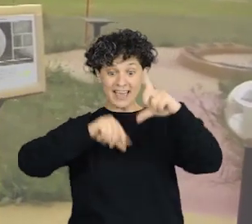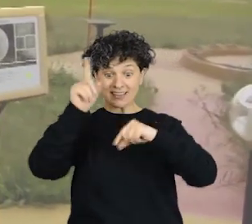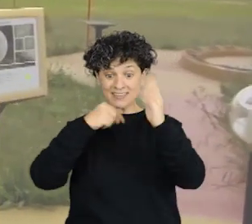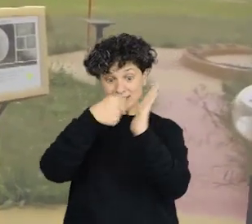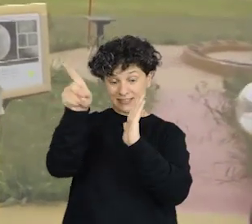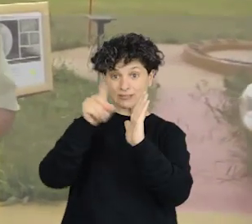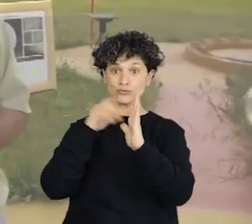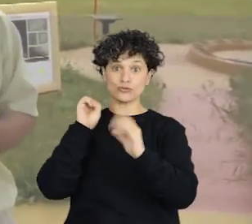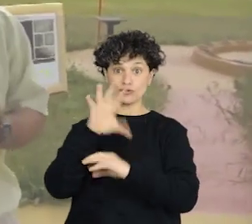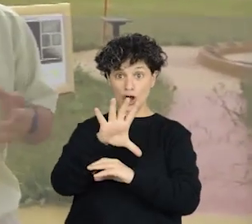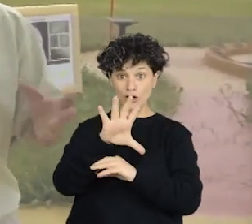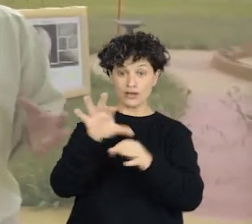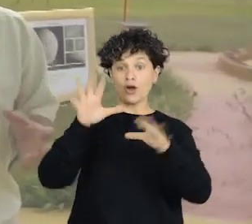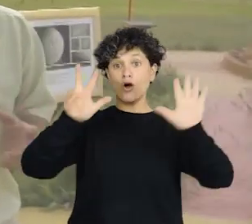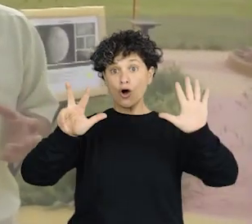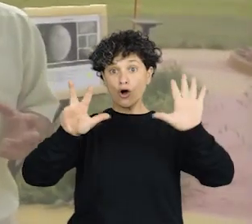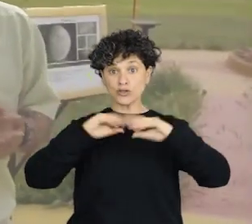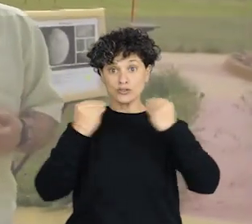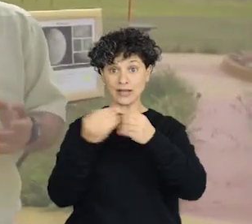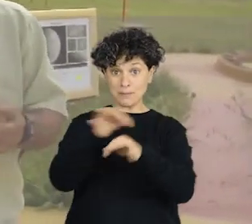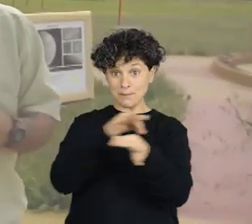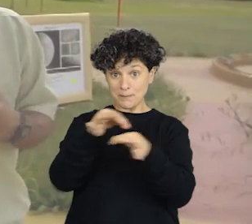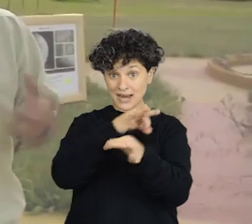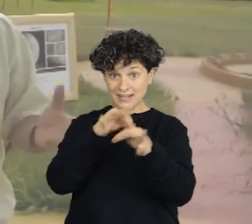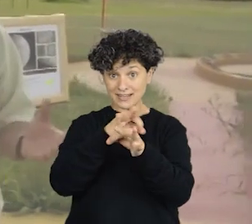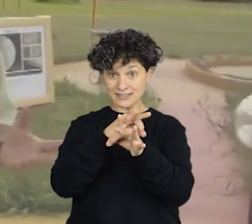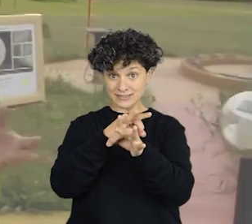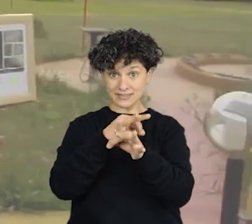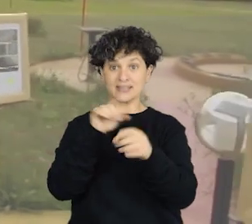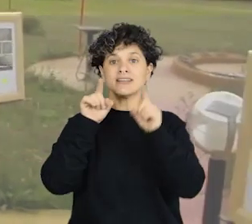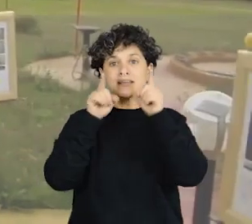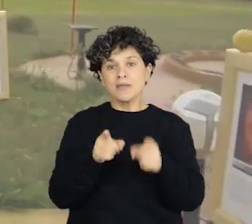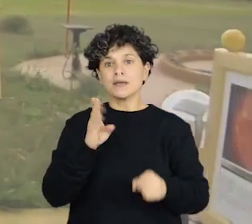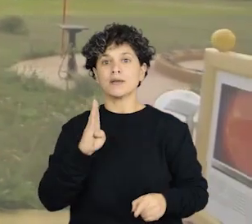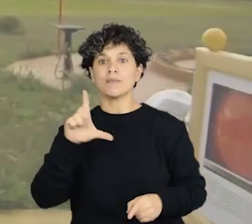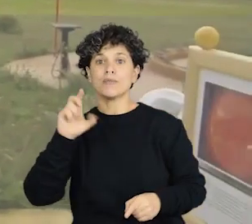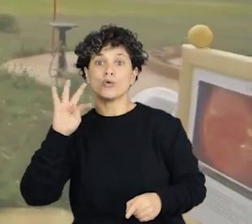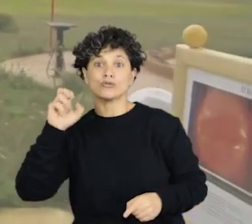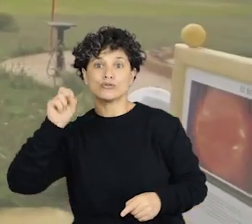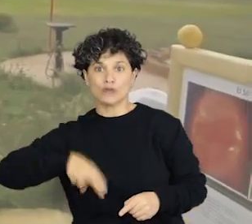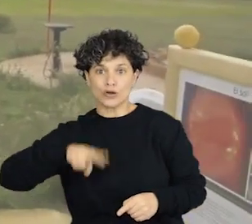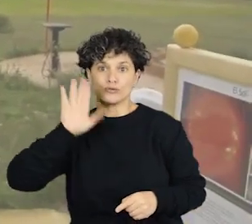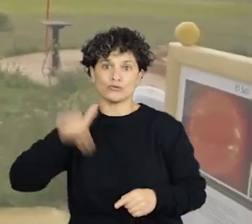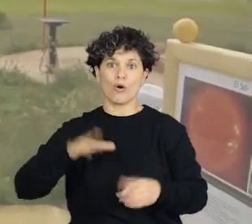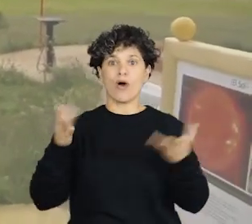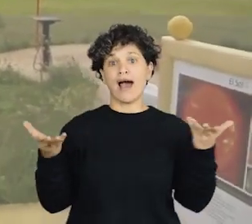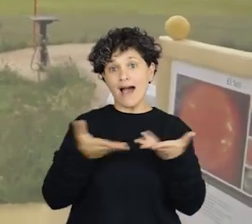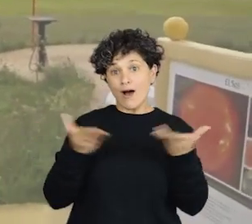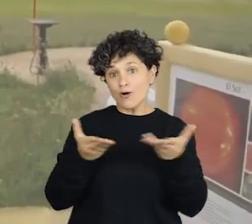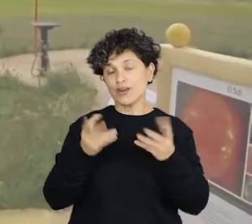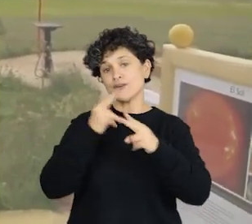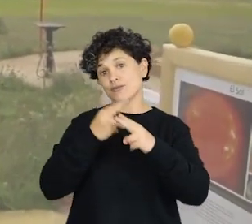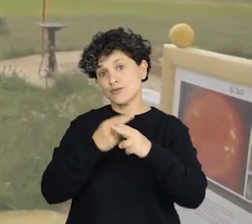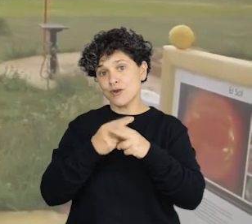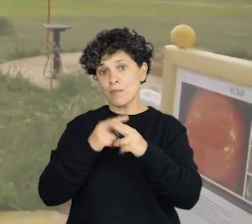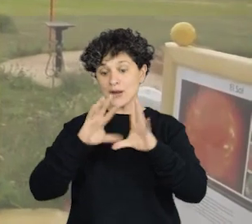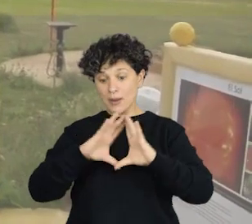anteriormente era considerado como planeta, que era el planeta Plutón, ahora se llama planeta enano. Y a su vez también tenemos otros objetos que son, como